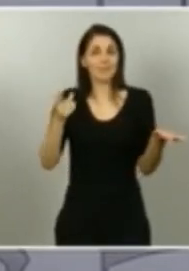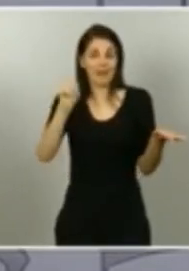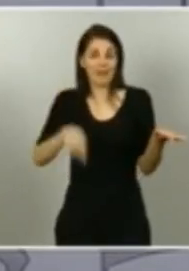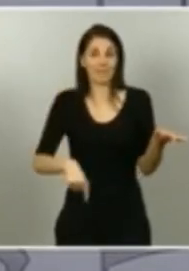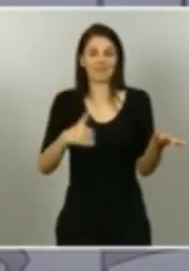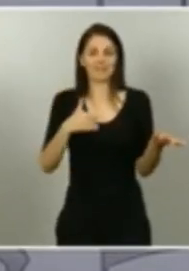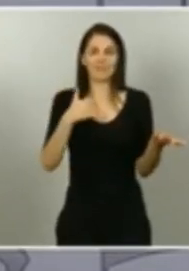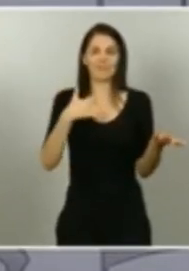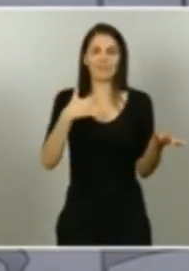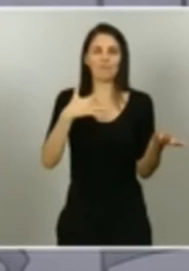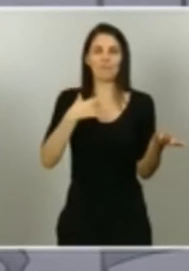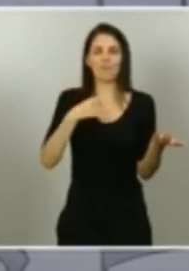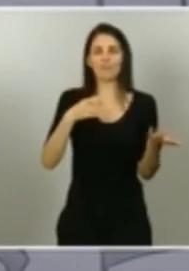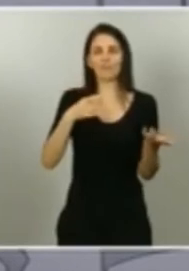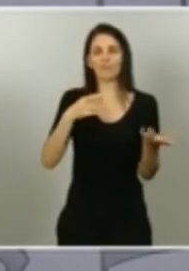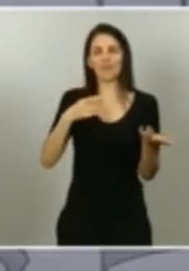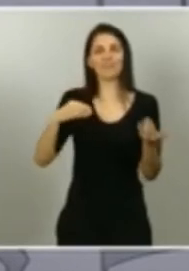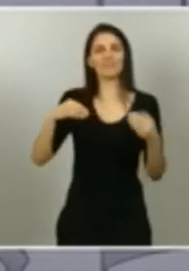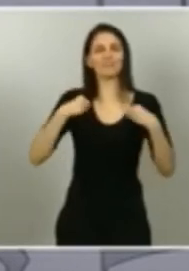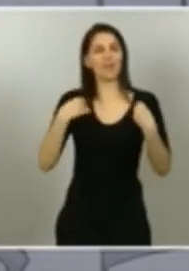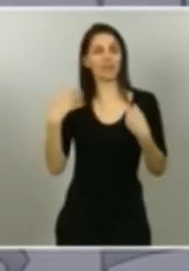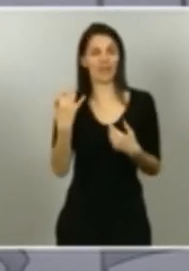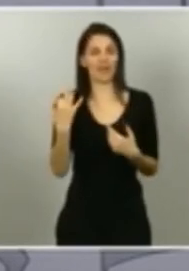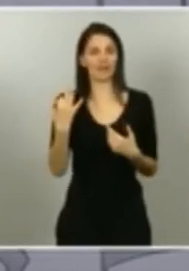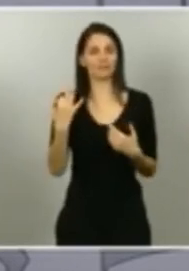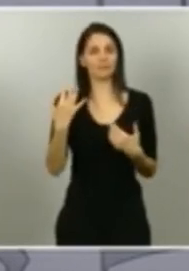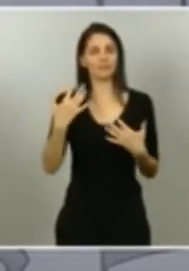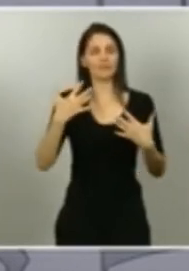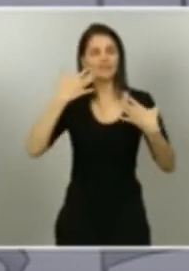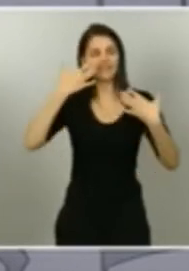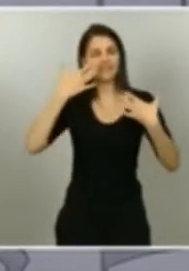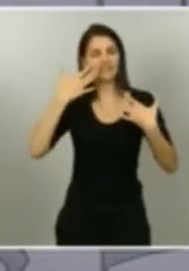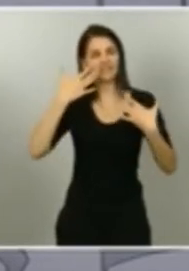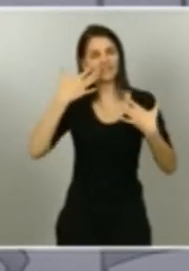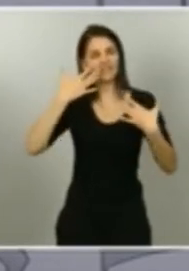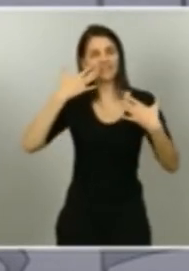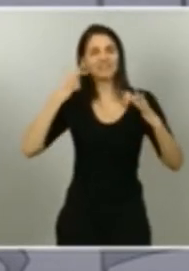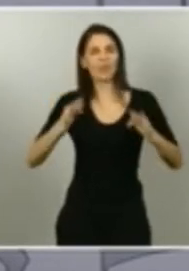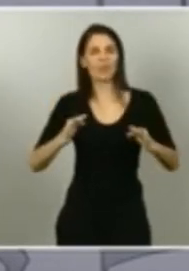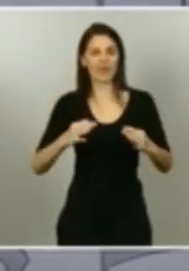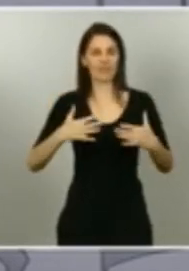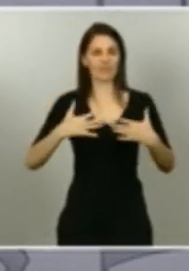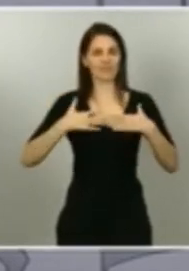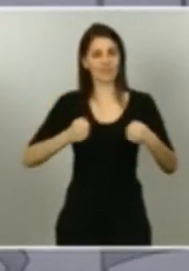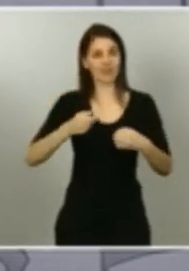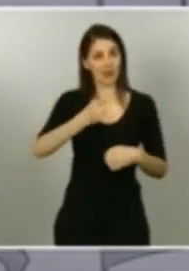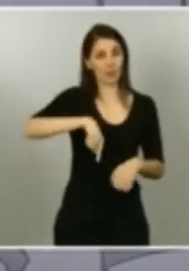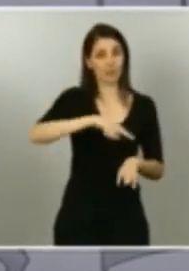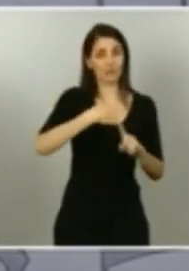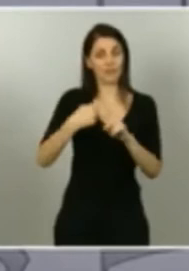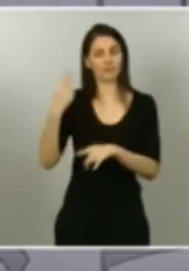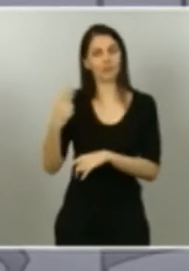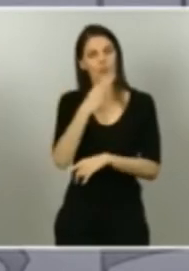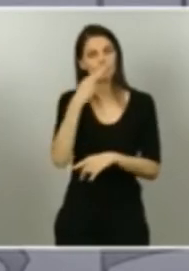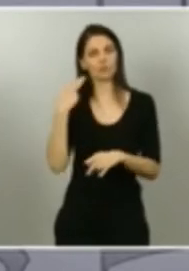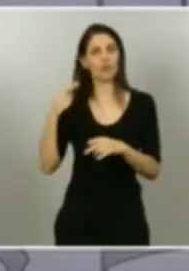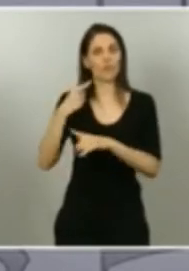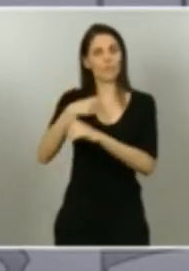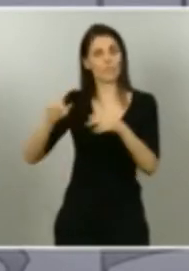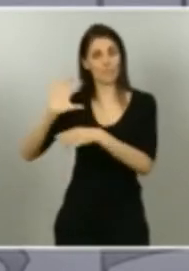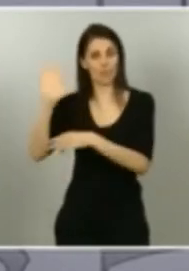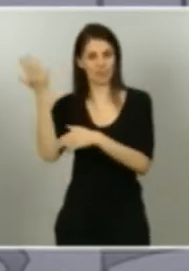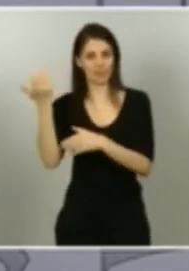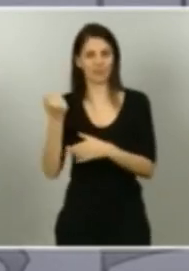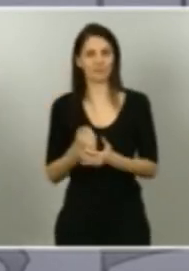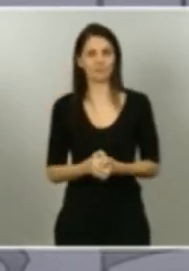que es nuestra seguridad sanitaria y de nuestro compromiso con el medio ambiente. Mientras el virus circule en el